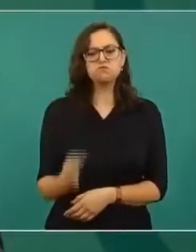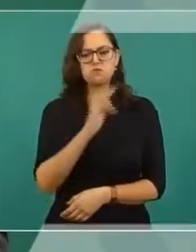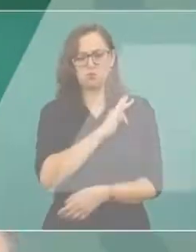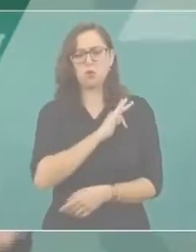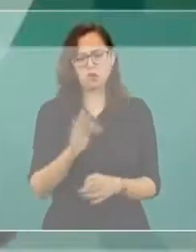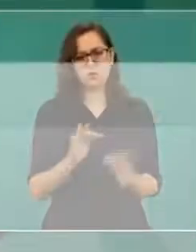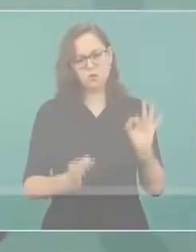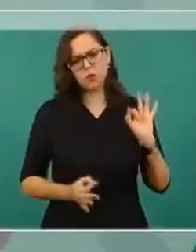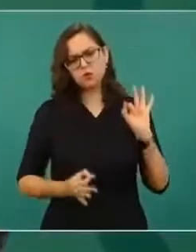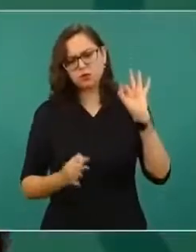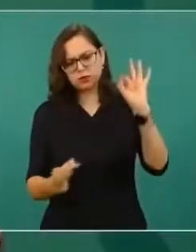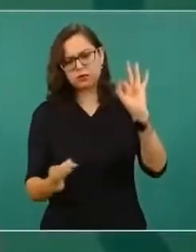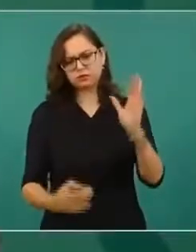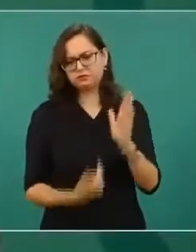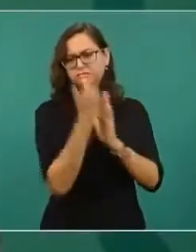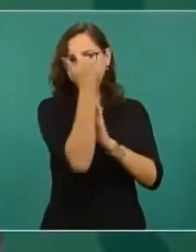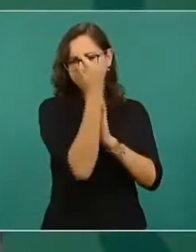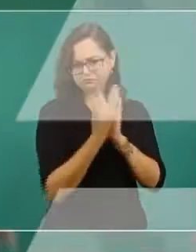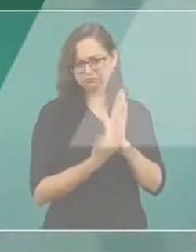tu pregunta,